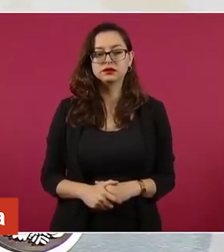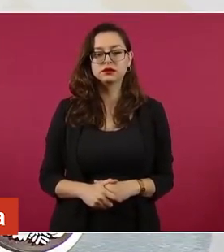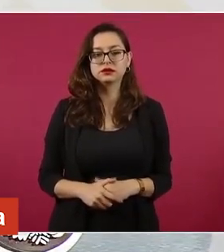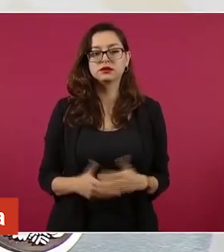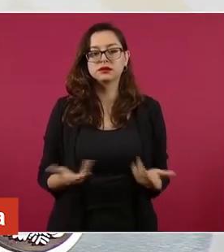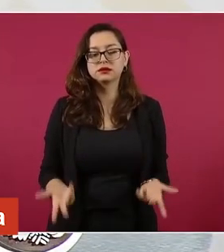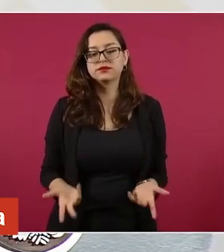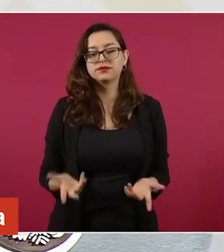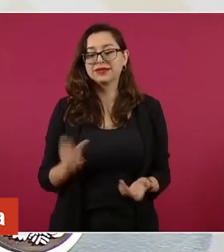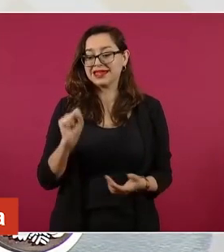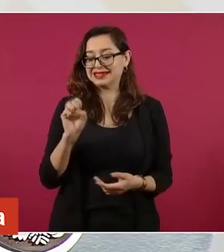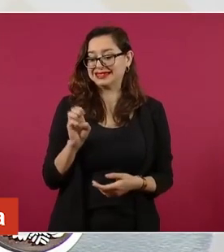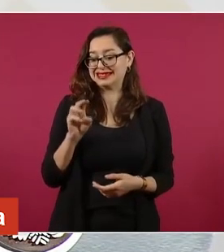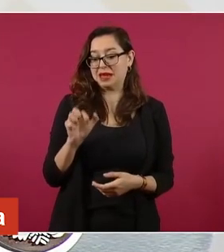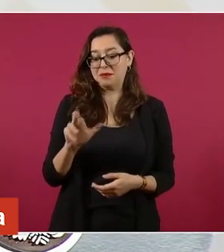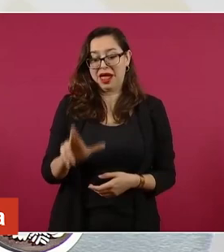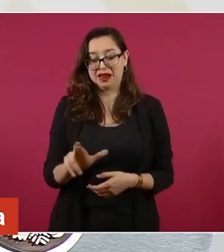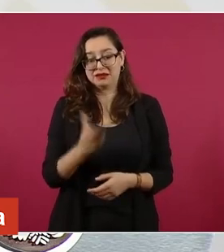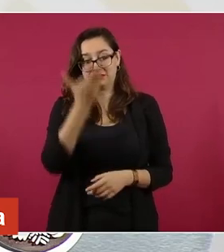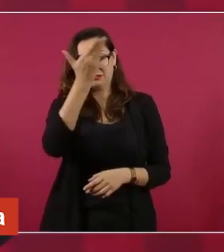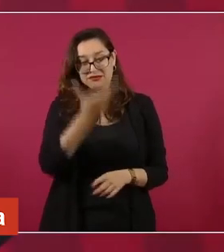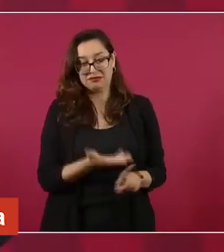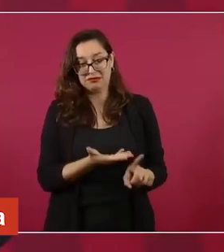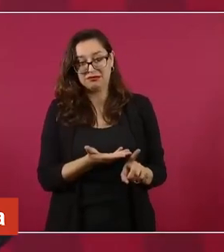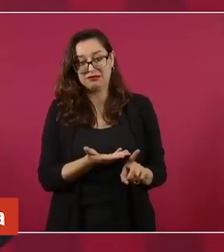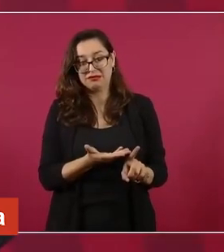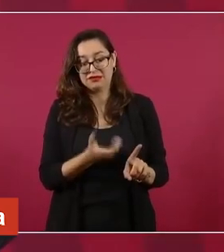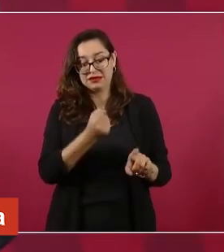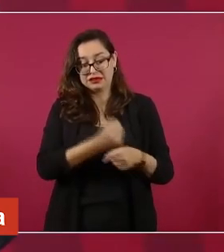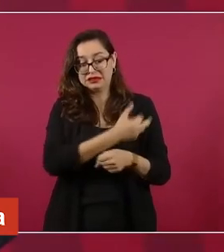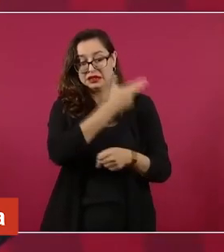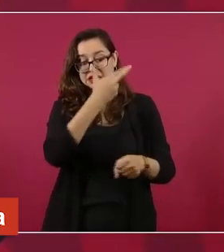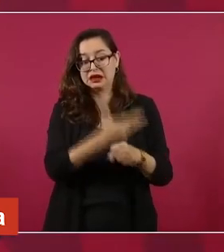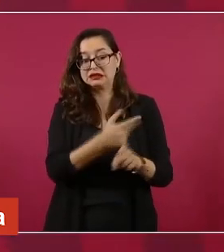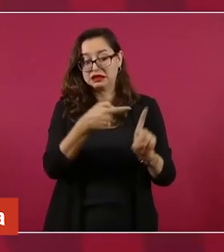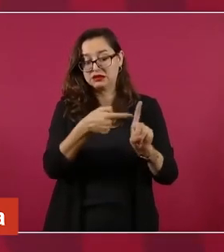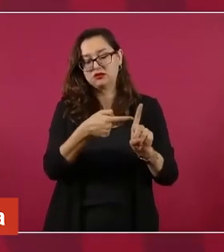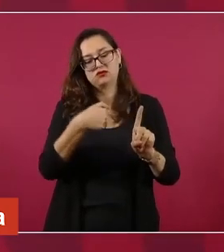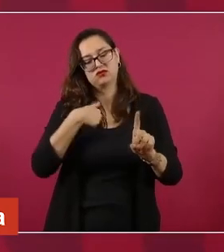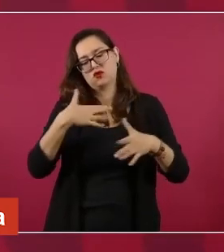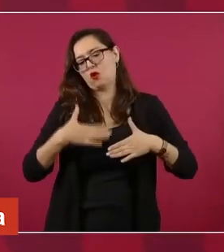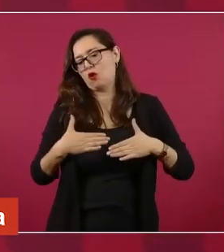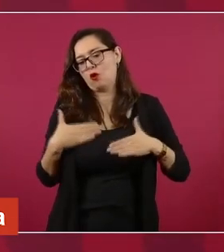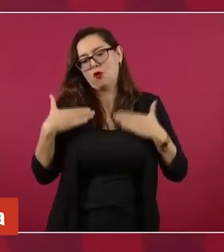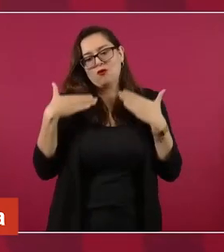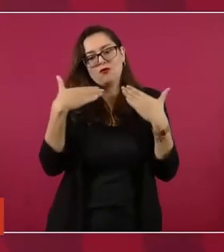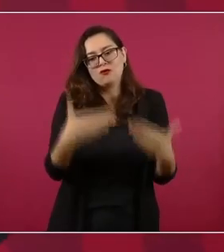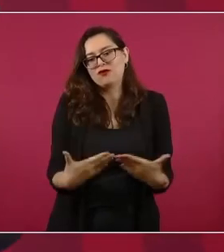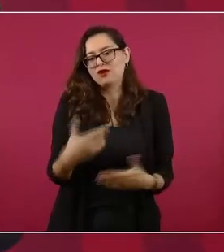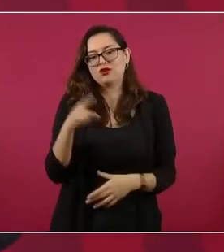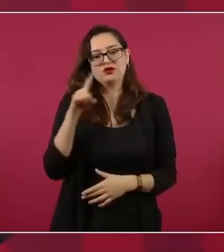secretario de Marina, al almirante